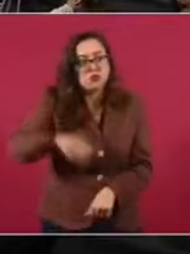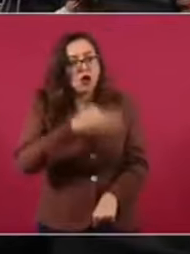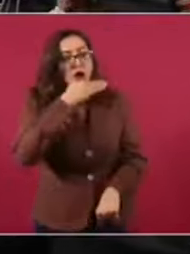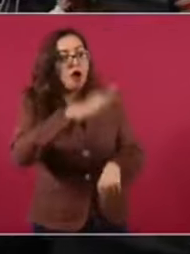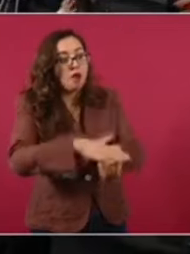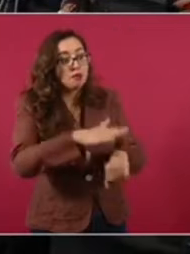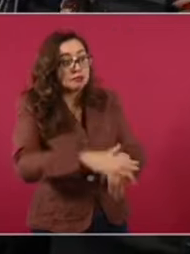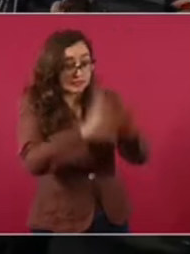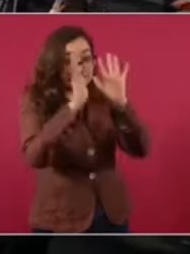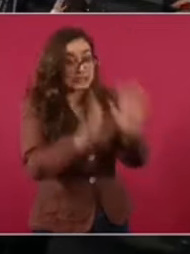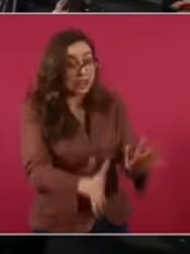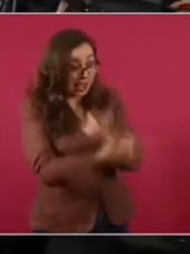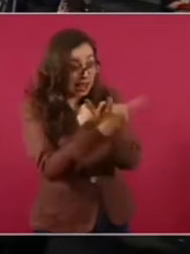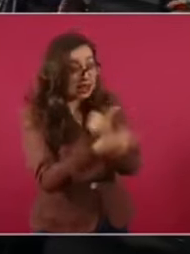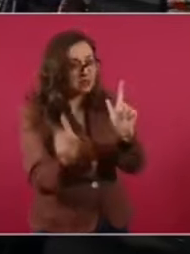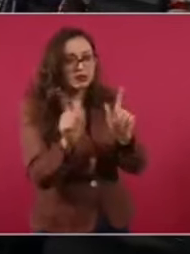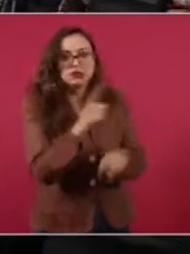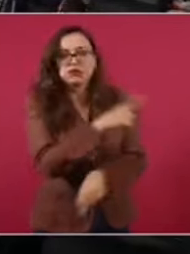en la colonia,